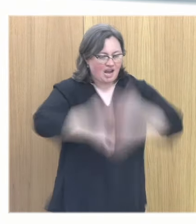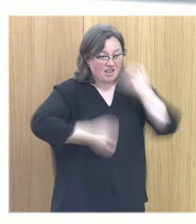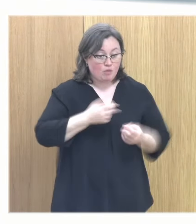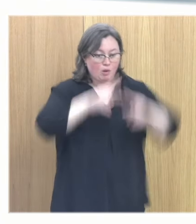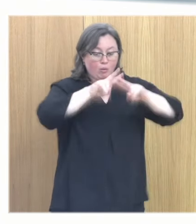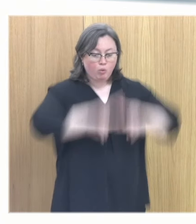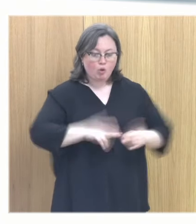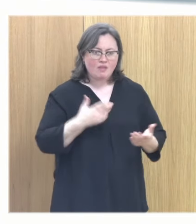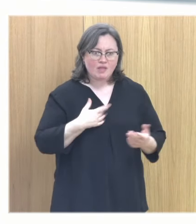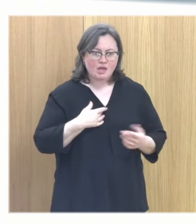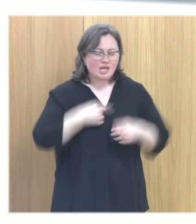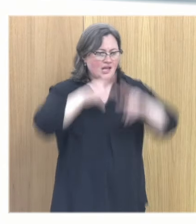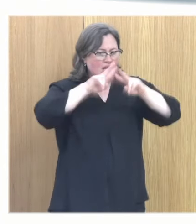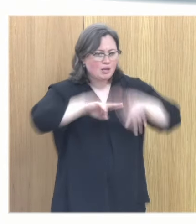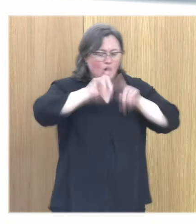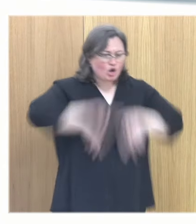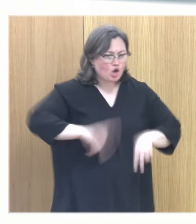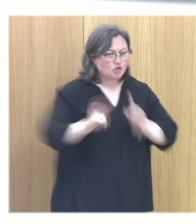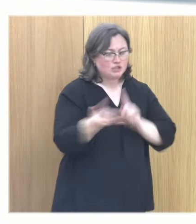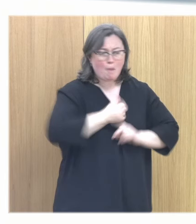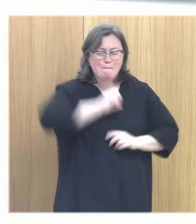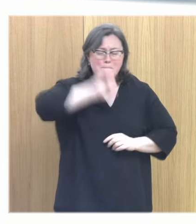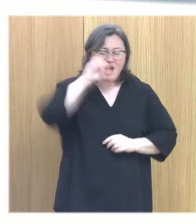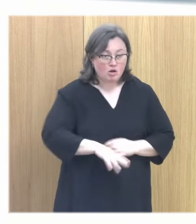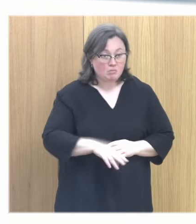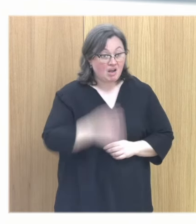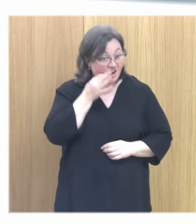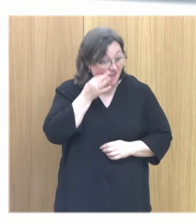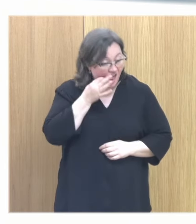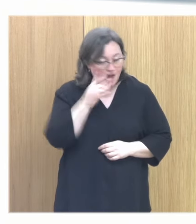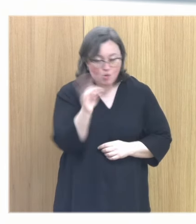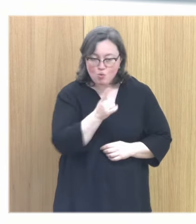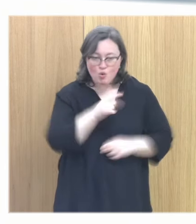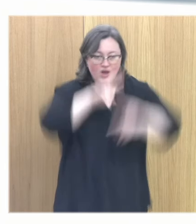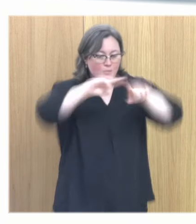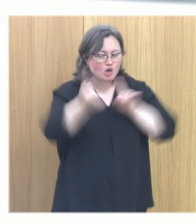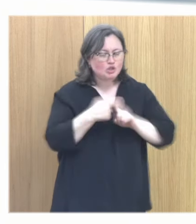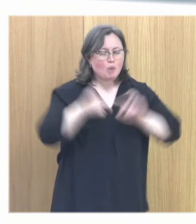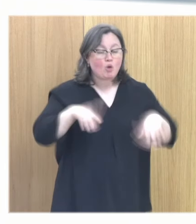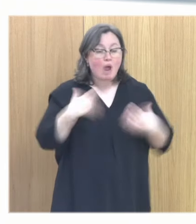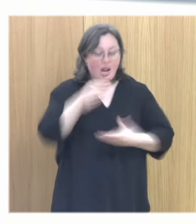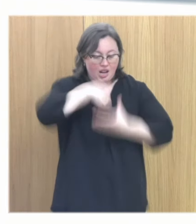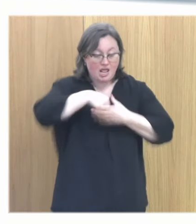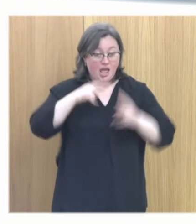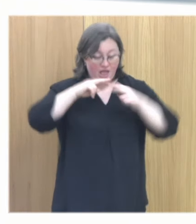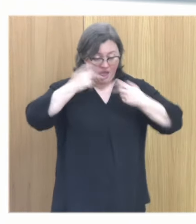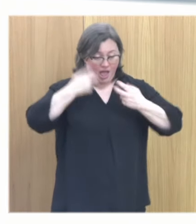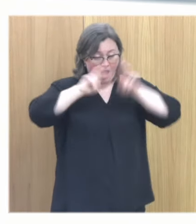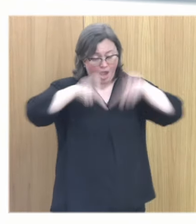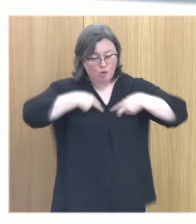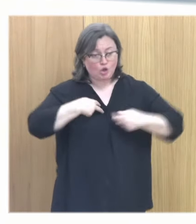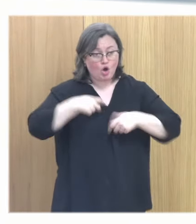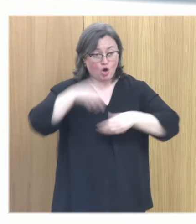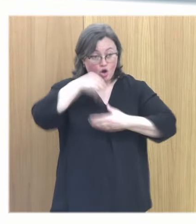evalúa como de peor pronóstico cuando el peor pronóstico es la internalización la autolesión es internalización